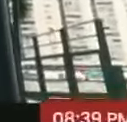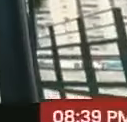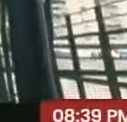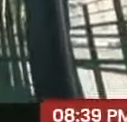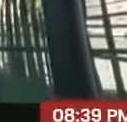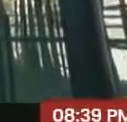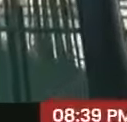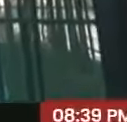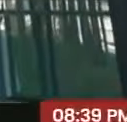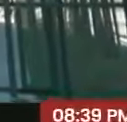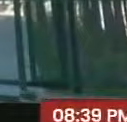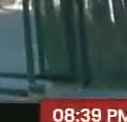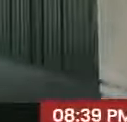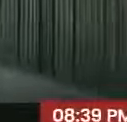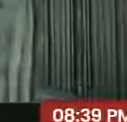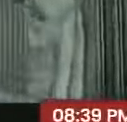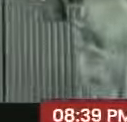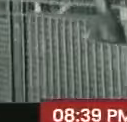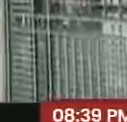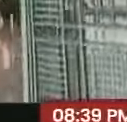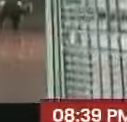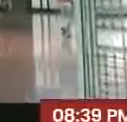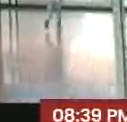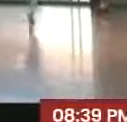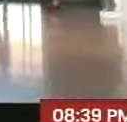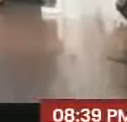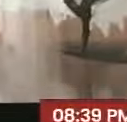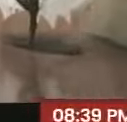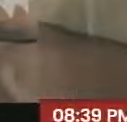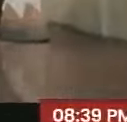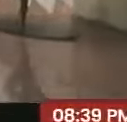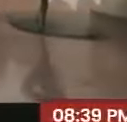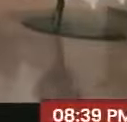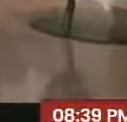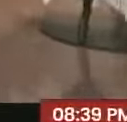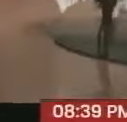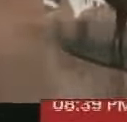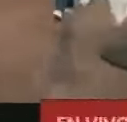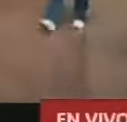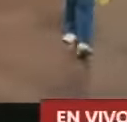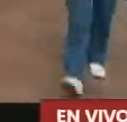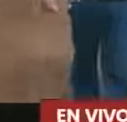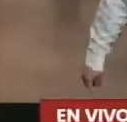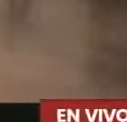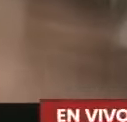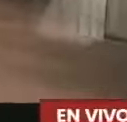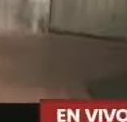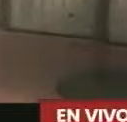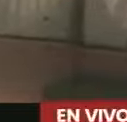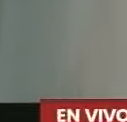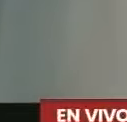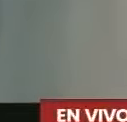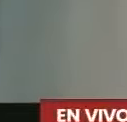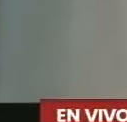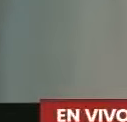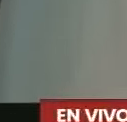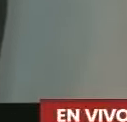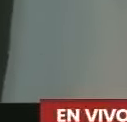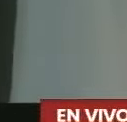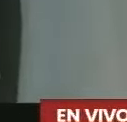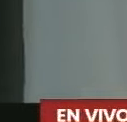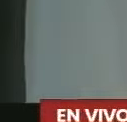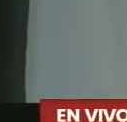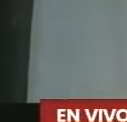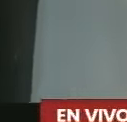hermoso espacio que ahora, en las mejores condiciones, puede recibir la visita de las familias venezolanas para el encuentro con estos grandes